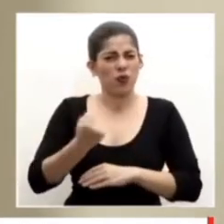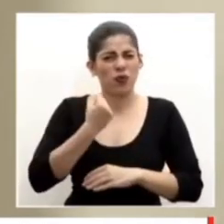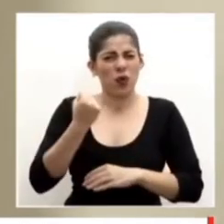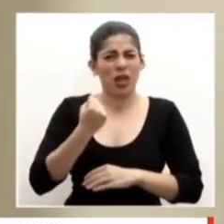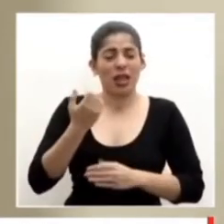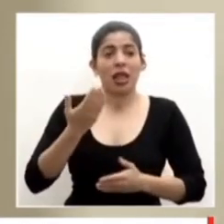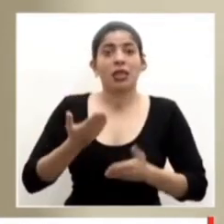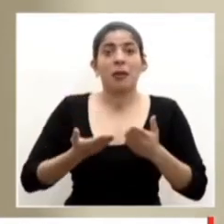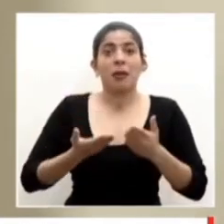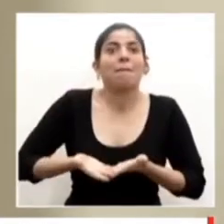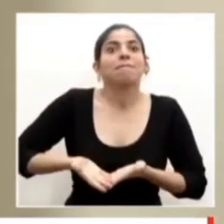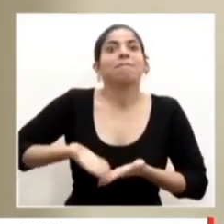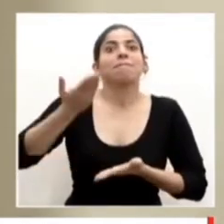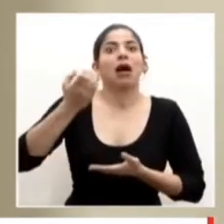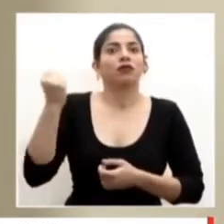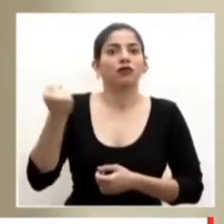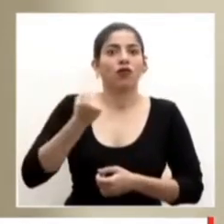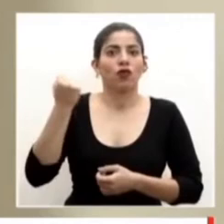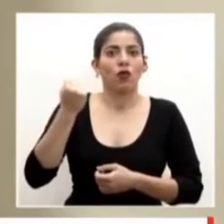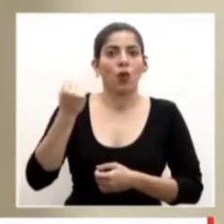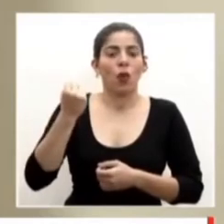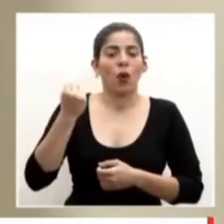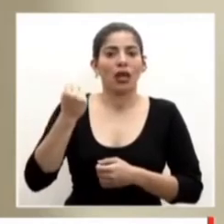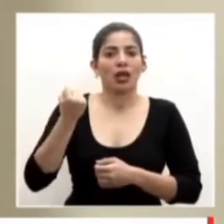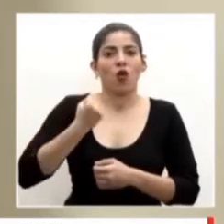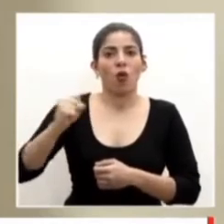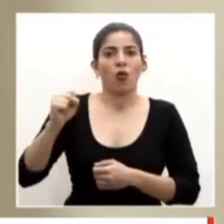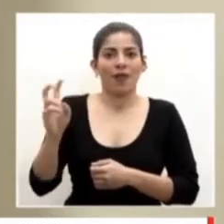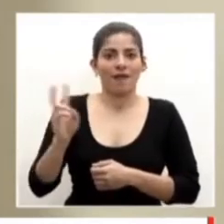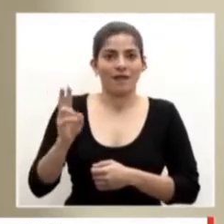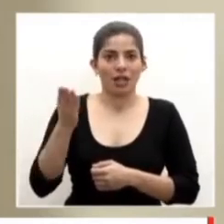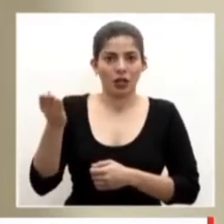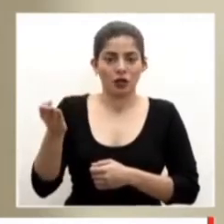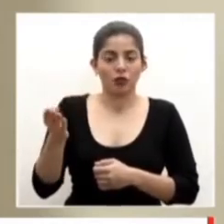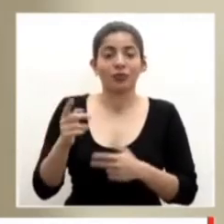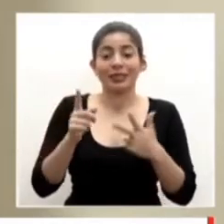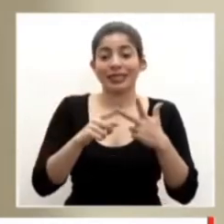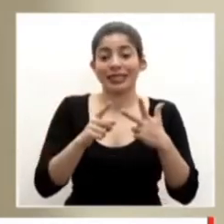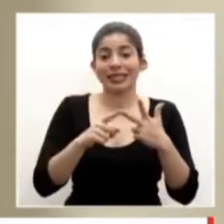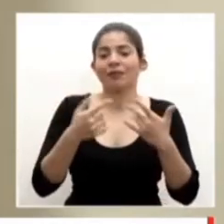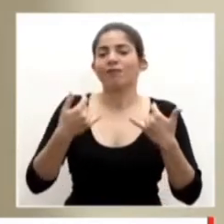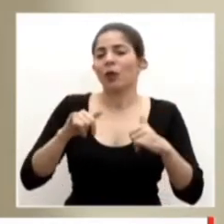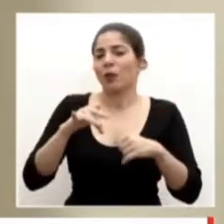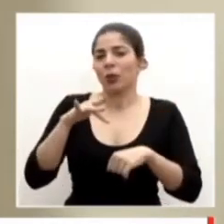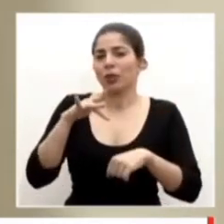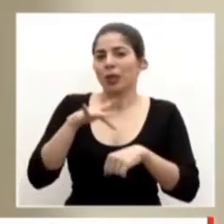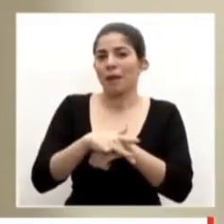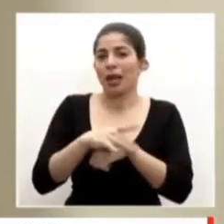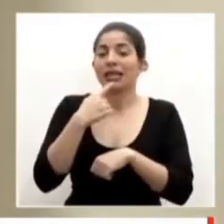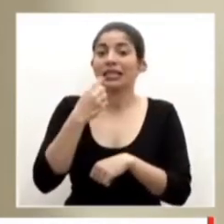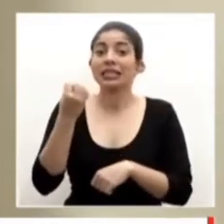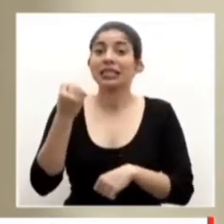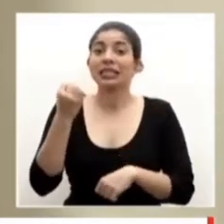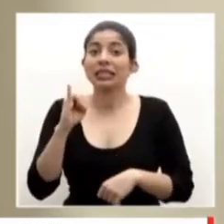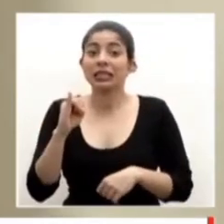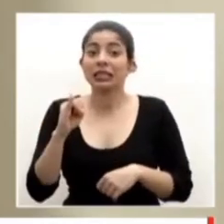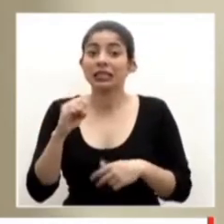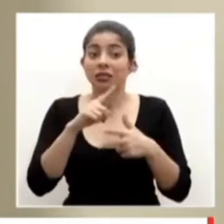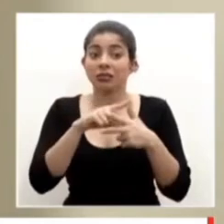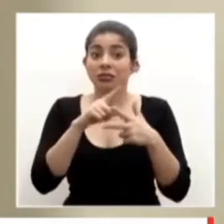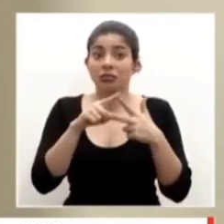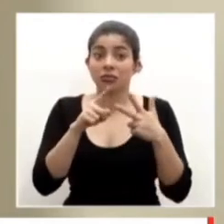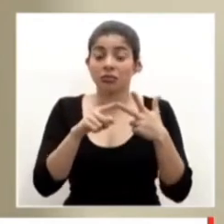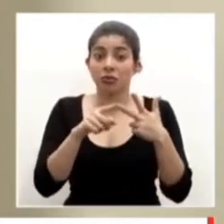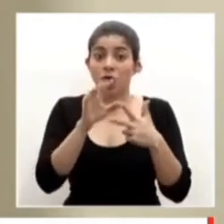tal vez, aún mayor potencia neutralizadora del virus. Todavía es temprano para decir si cualquiera de estas